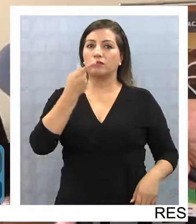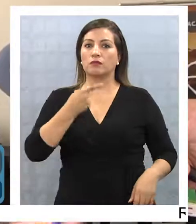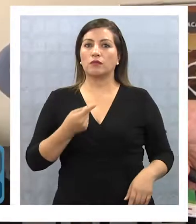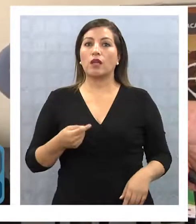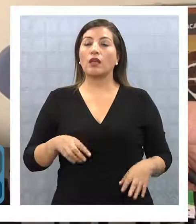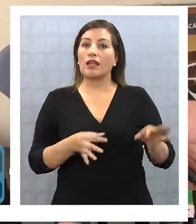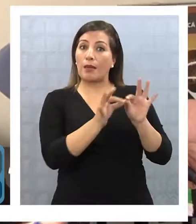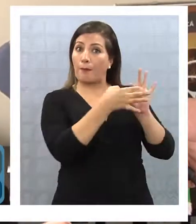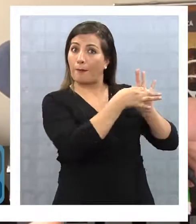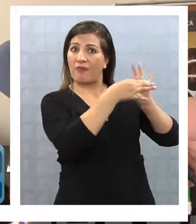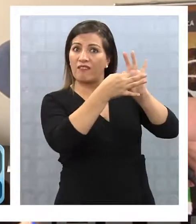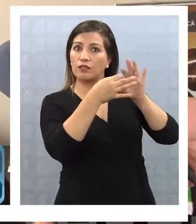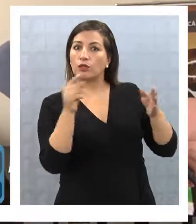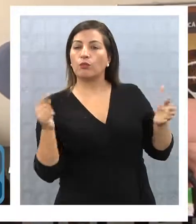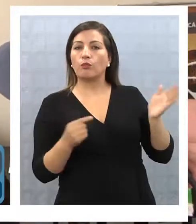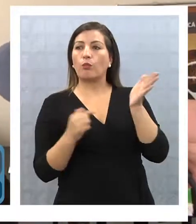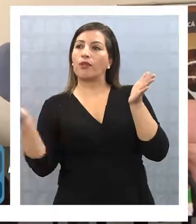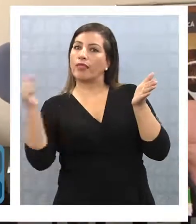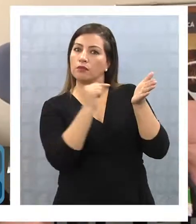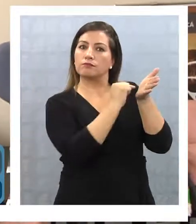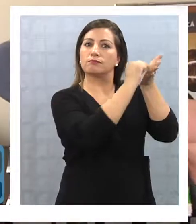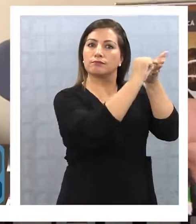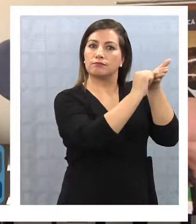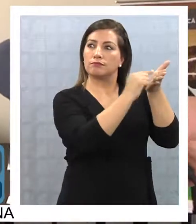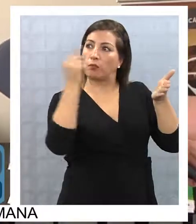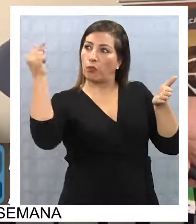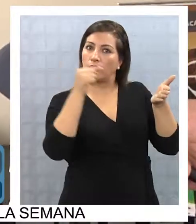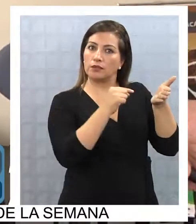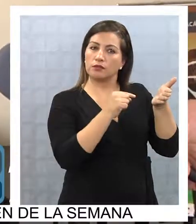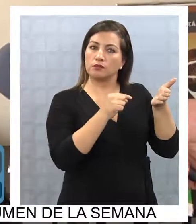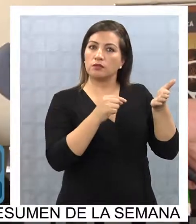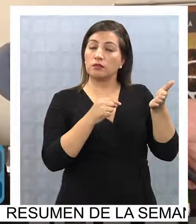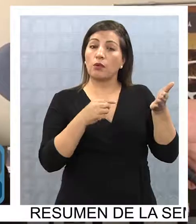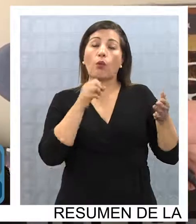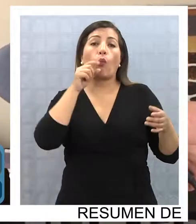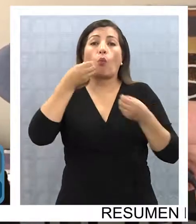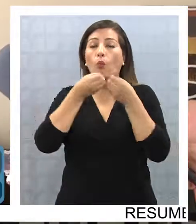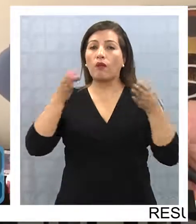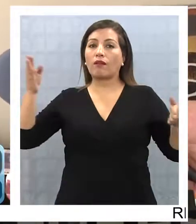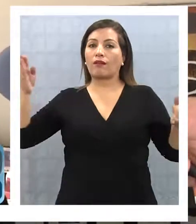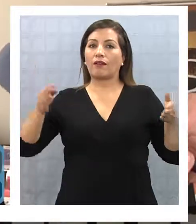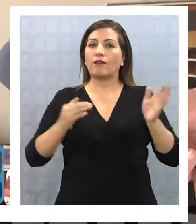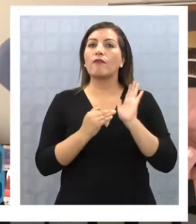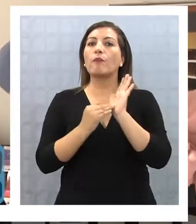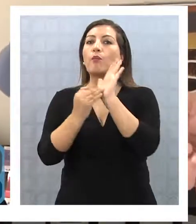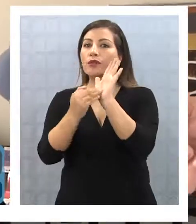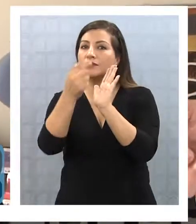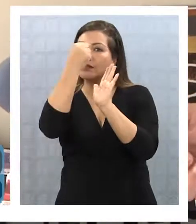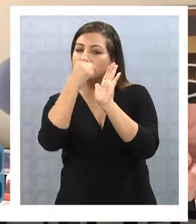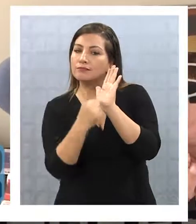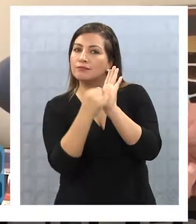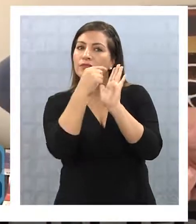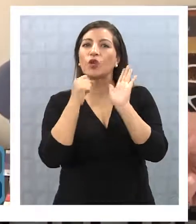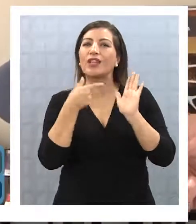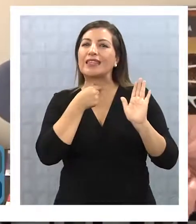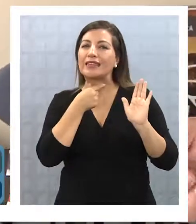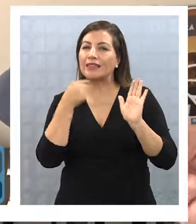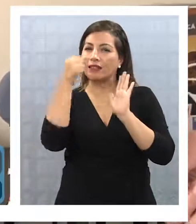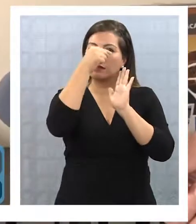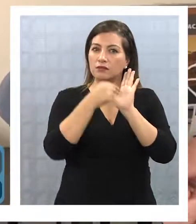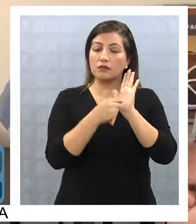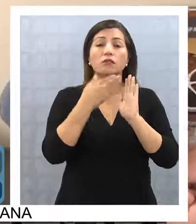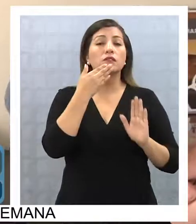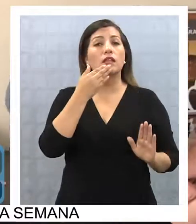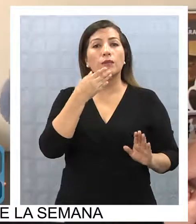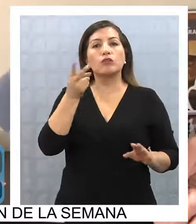señalar con el dedo la frase y con eso tanto el pasajero como el taxista va a poder intercambiar la observación. De todas